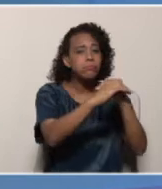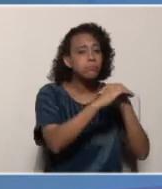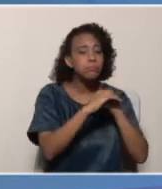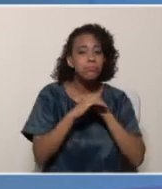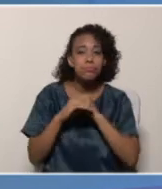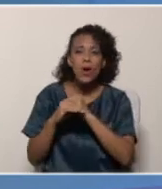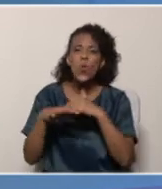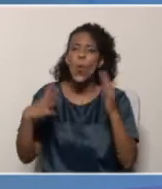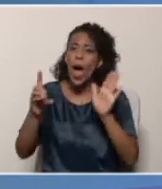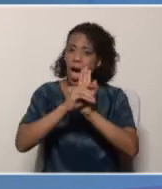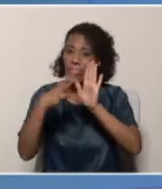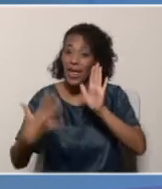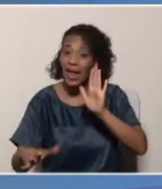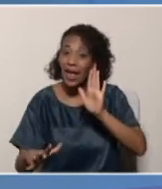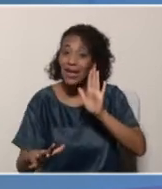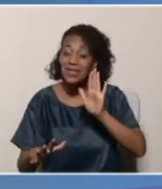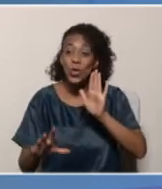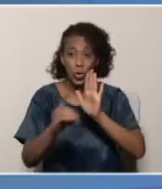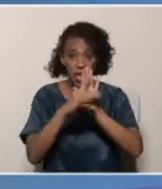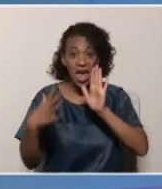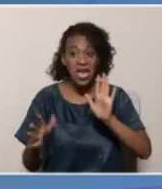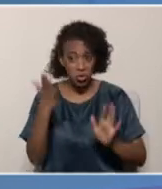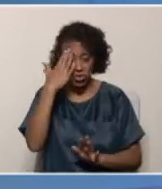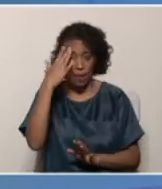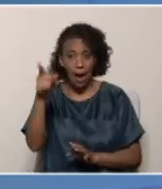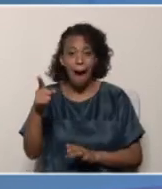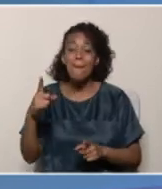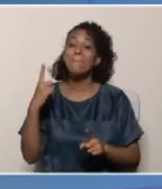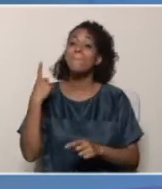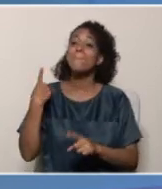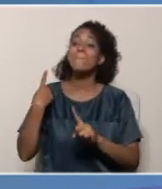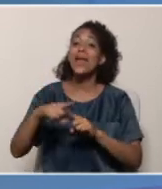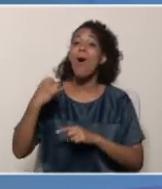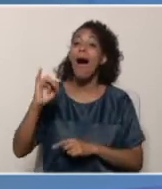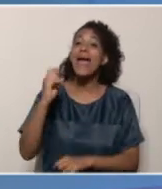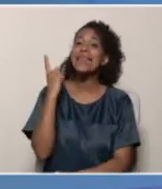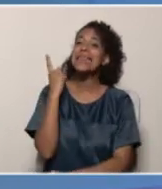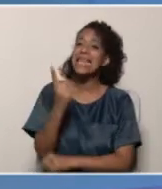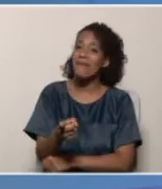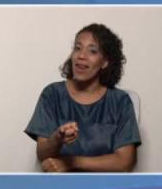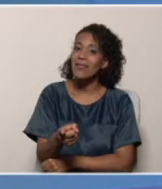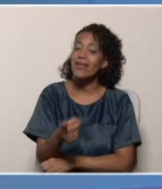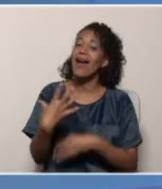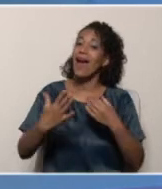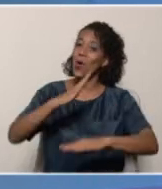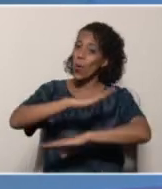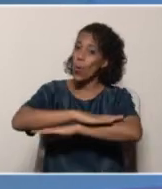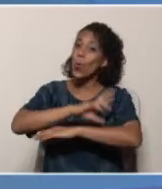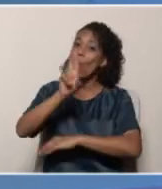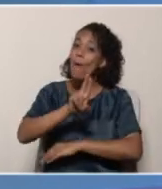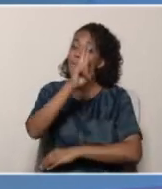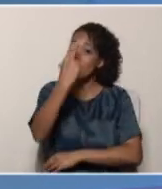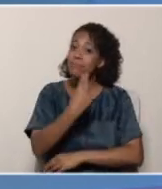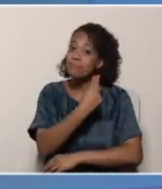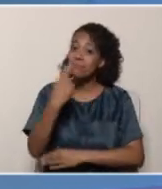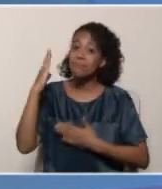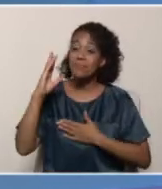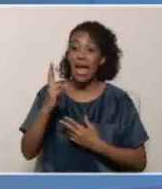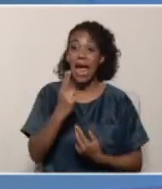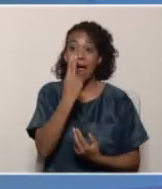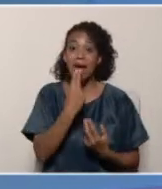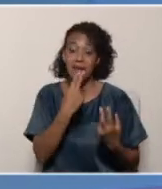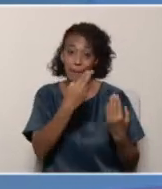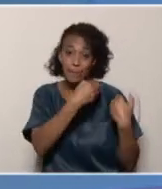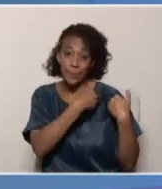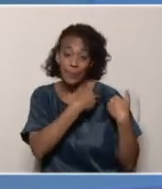conozcan cuáles son sus derechos, también deben conocer cuáles son sus deberes y cuál es la consecuencia de no cumplir con ellos. El respeto,